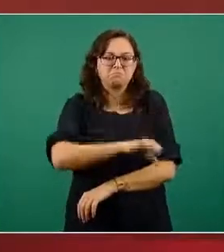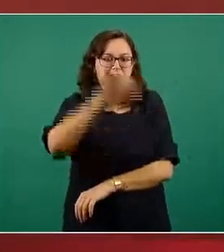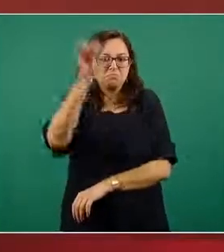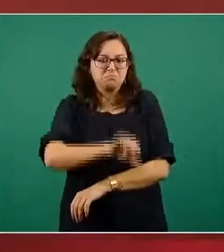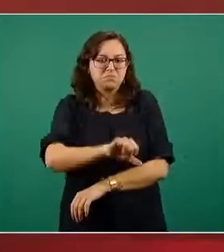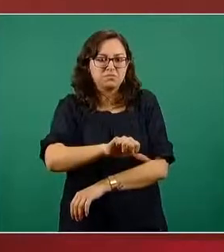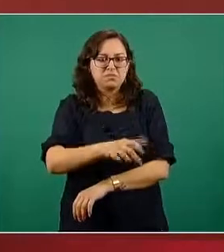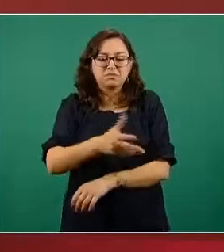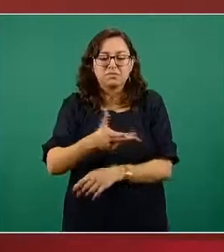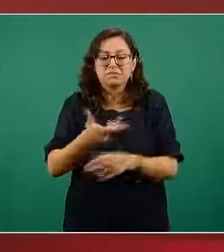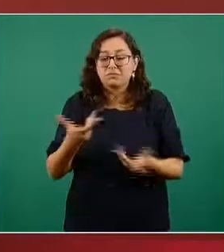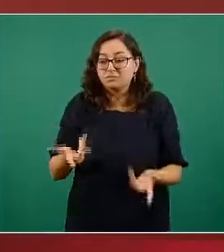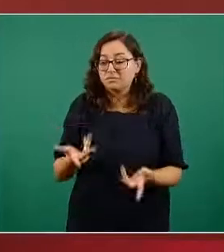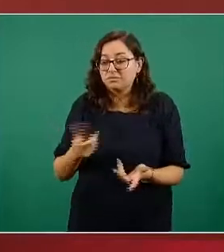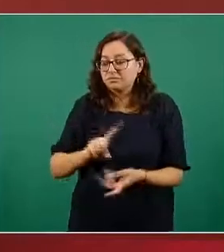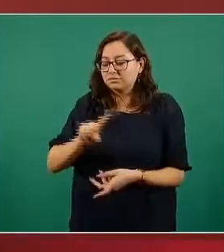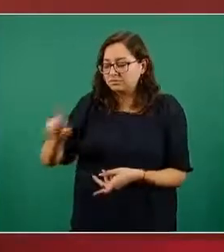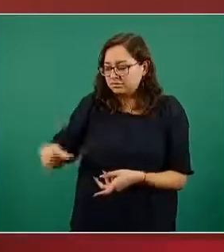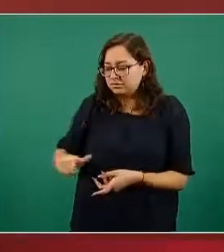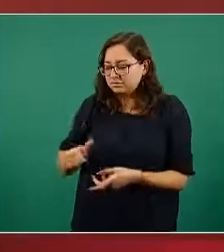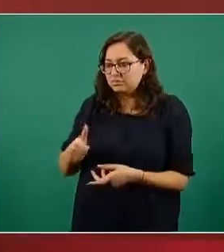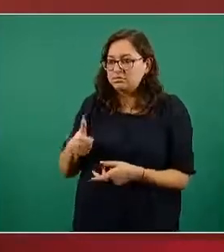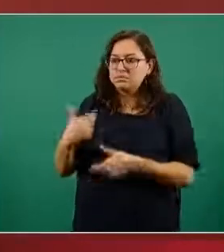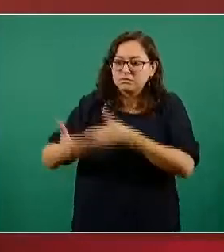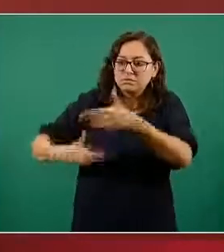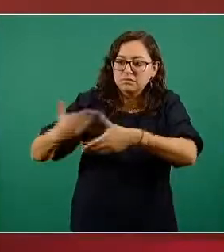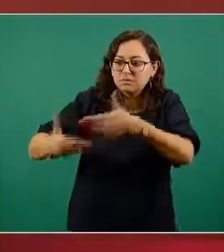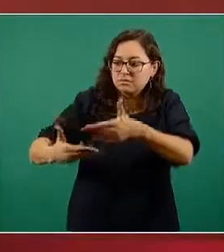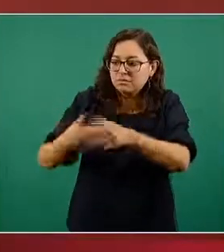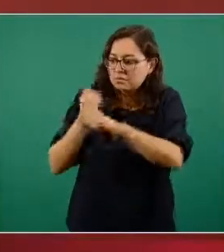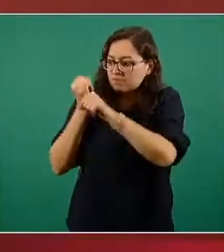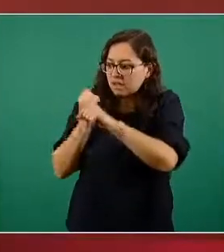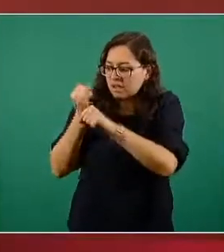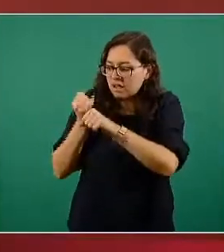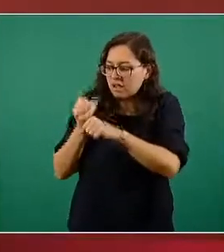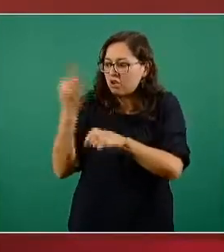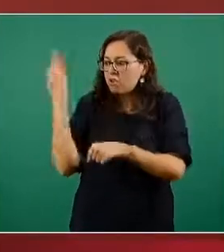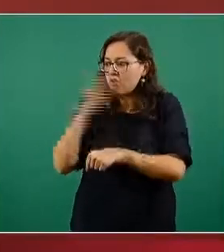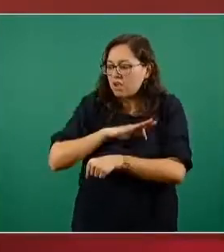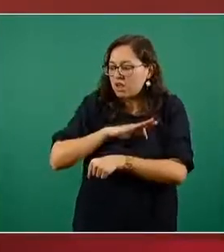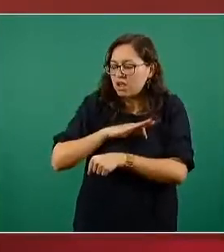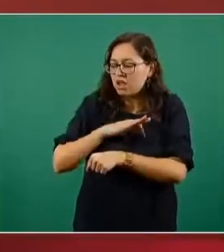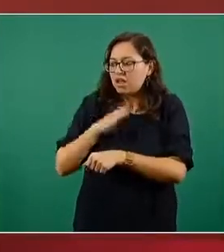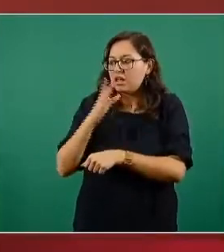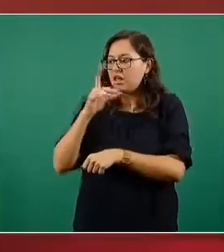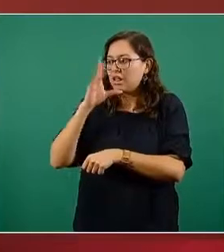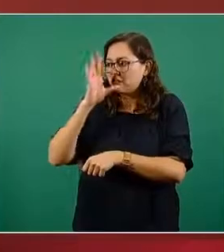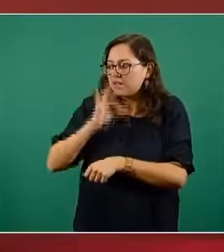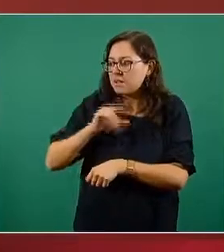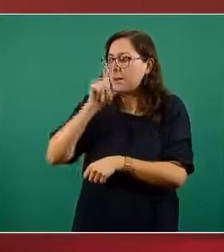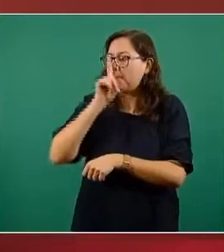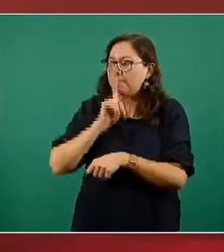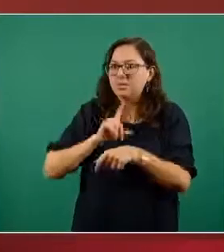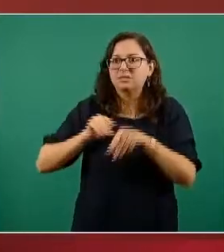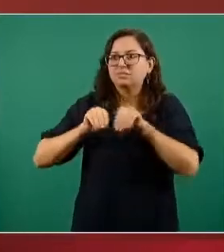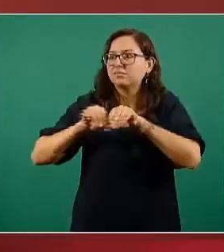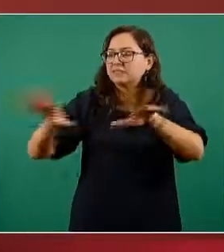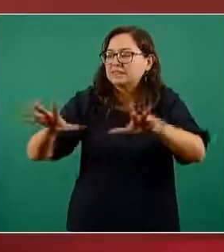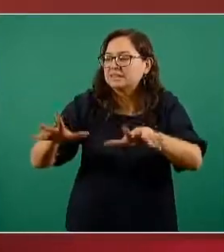era no solamente muy mala metodológicamente sino más fraudulenta pero quien hizo esta publicación